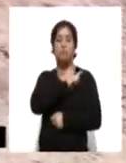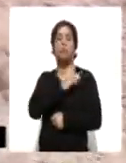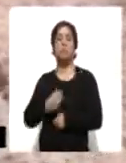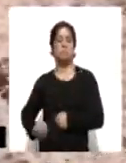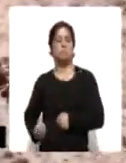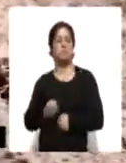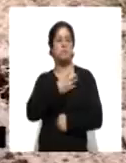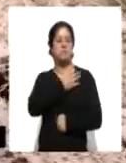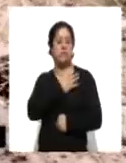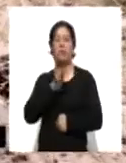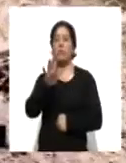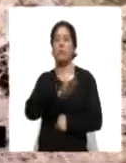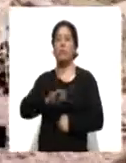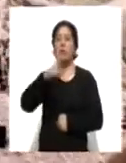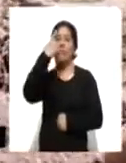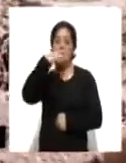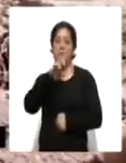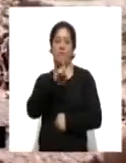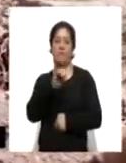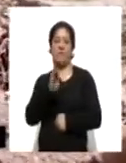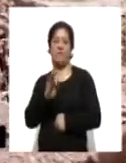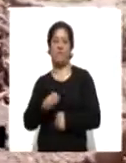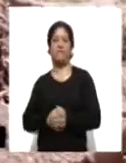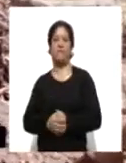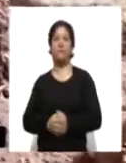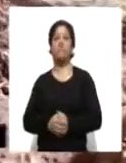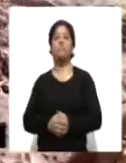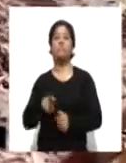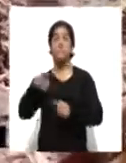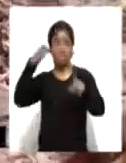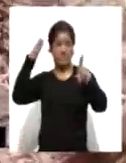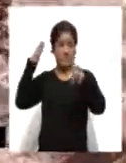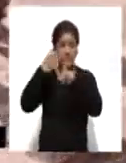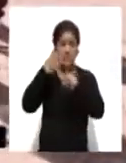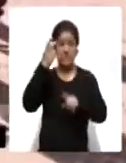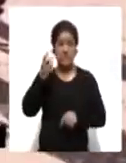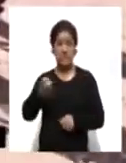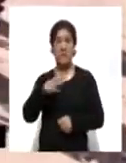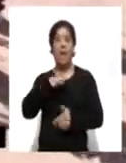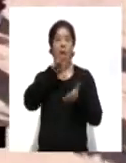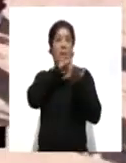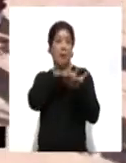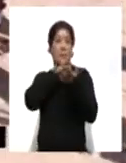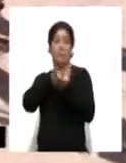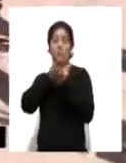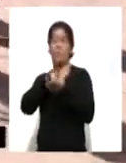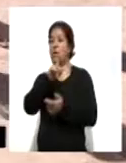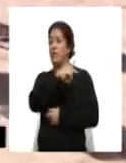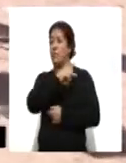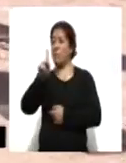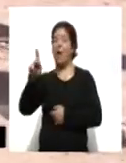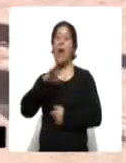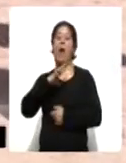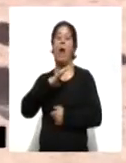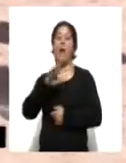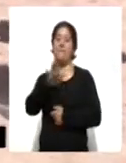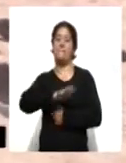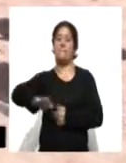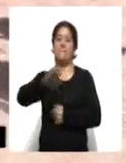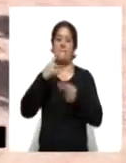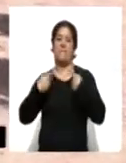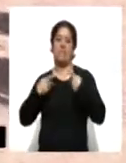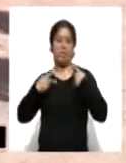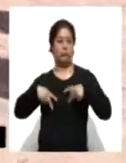para el Desarrollo Integral de la Familia. El objetivo de esta estrategia es apoyar a las localidades de alta y muy alta marginación